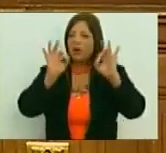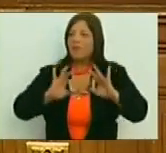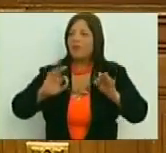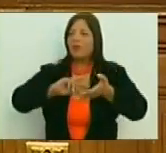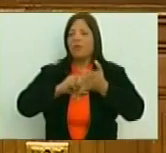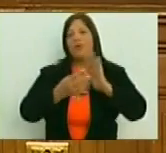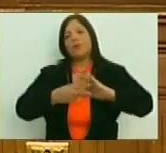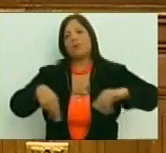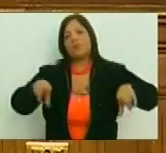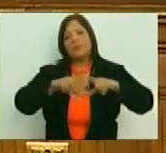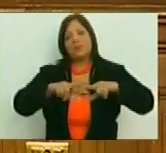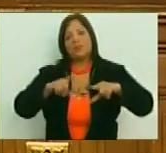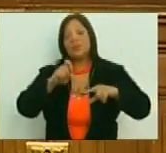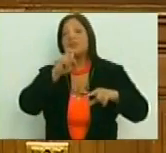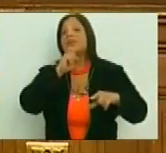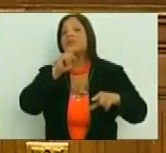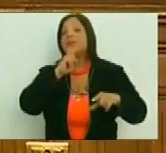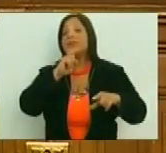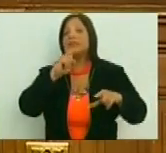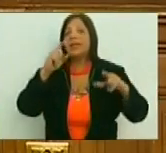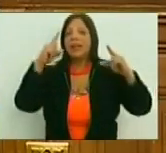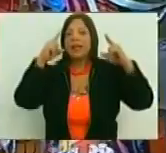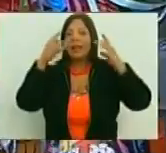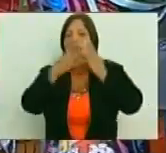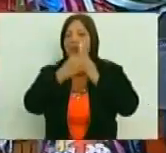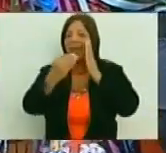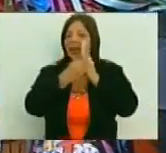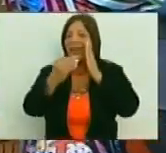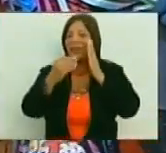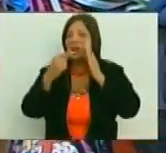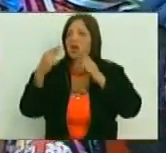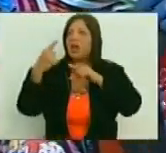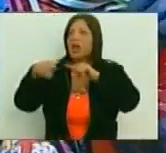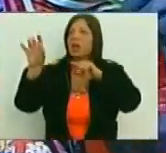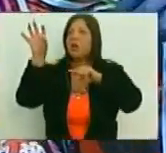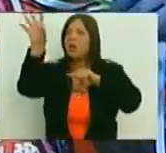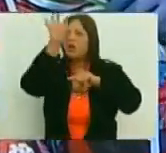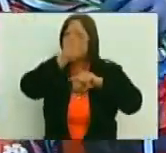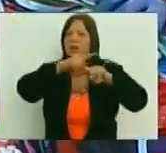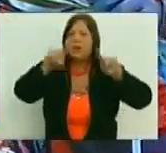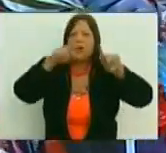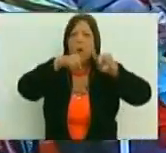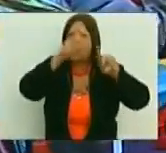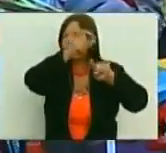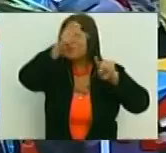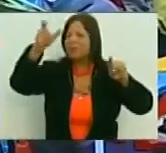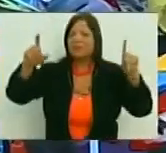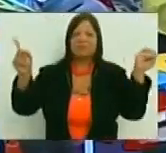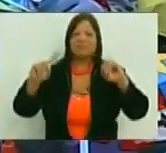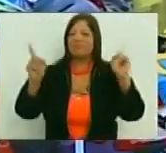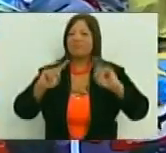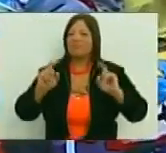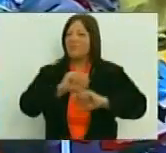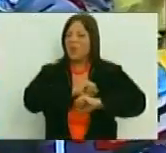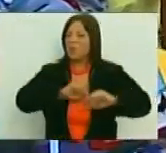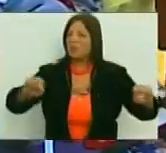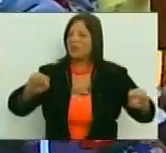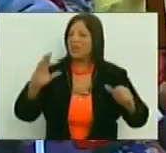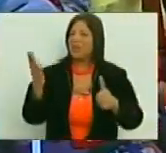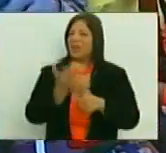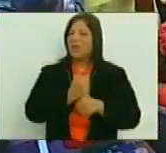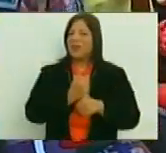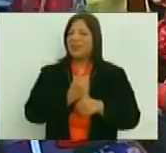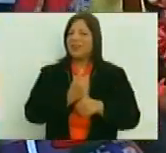que difícilmente las podemos encontrar nosotros conjugadas en otras naciones de este